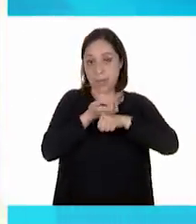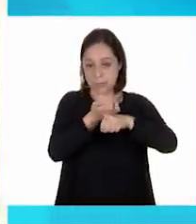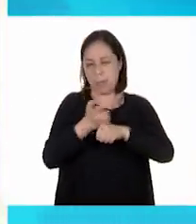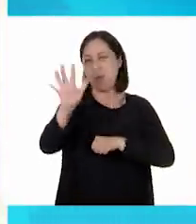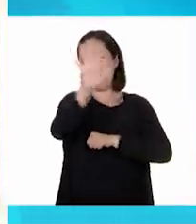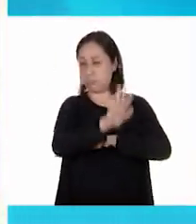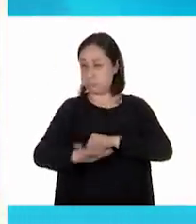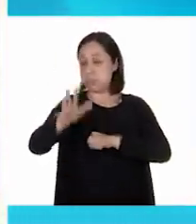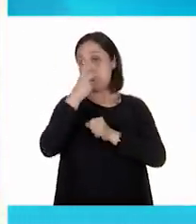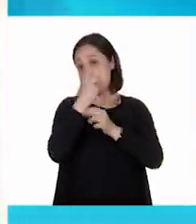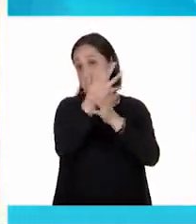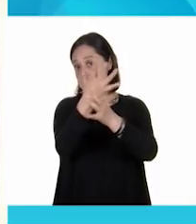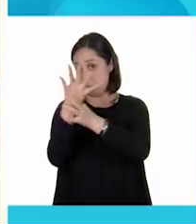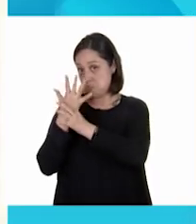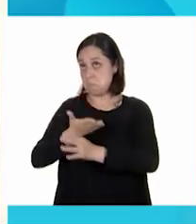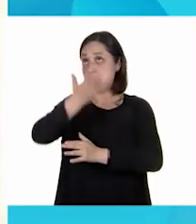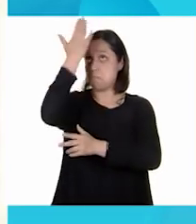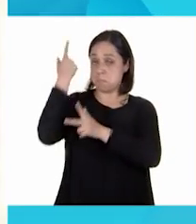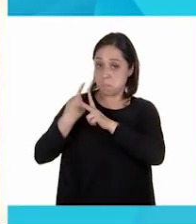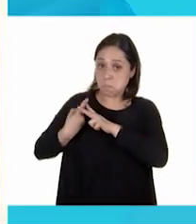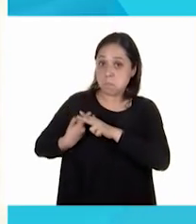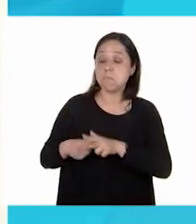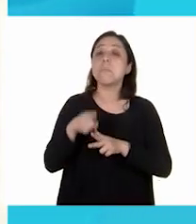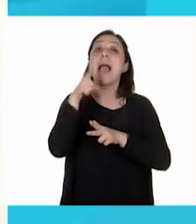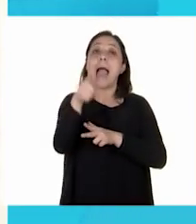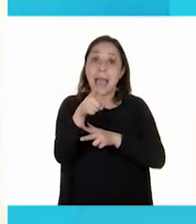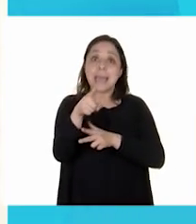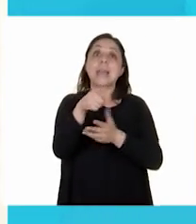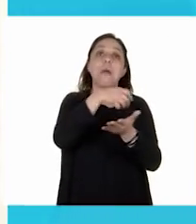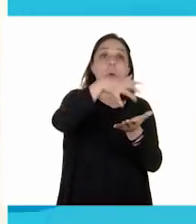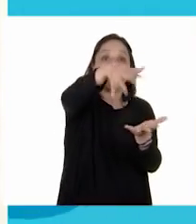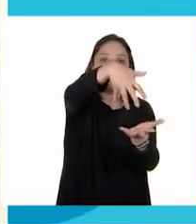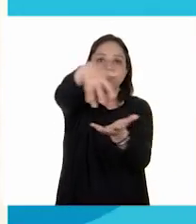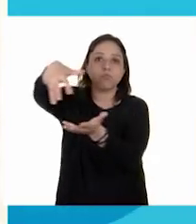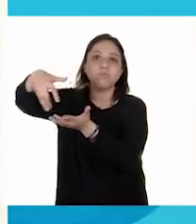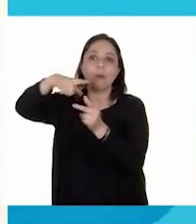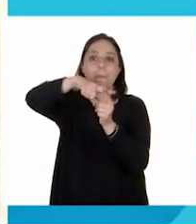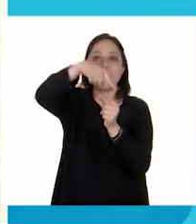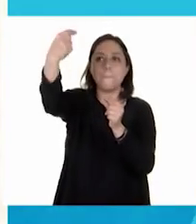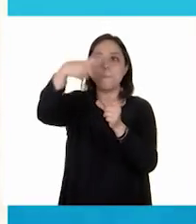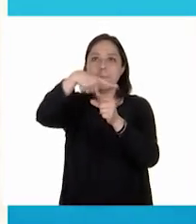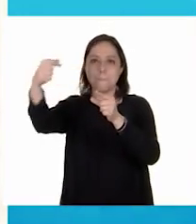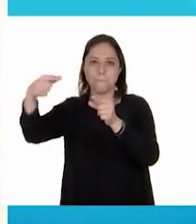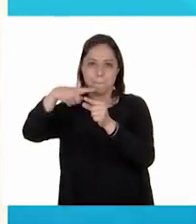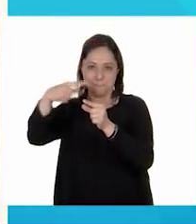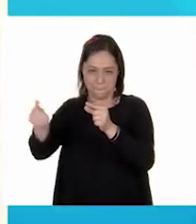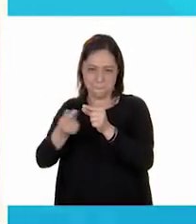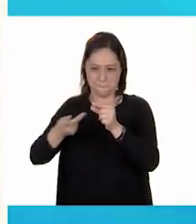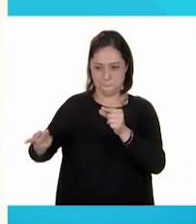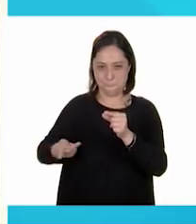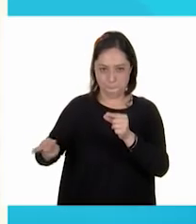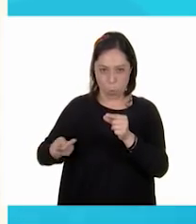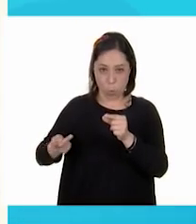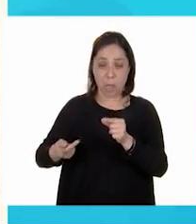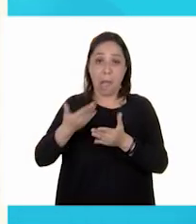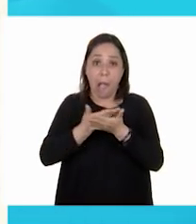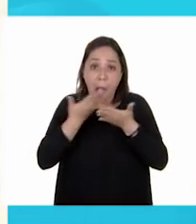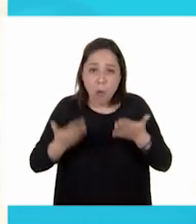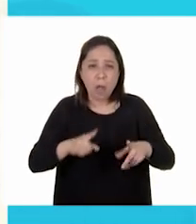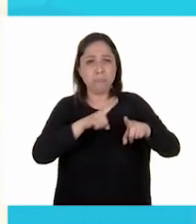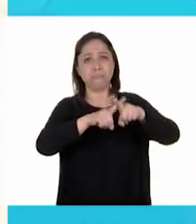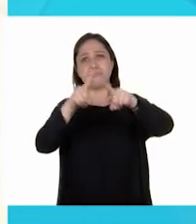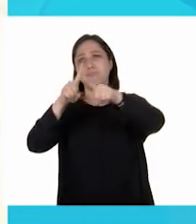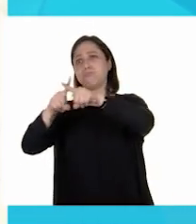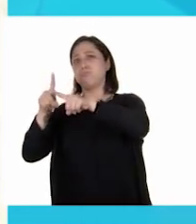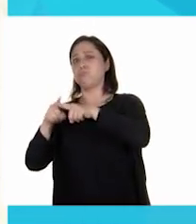donde se cultiva el maguey pulquero. Actualmente existe una gran variedad de michiotes. Los puedes encontrar de res,